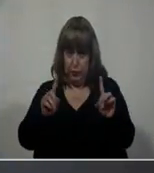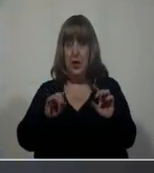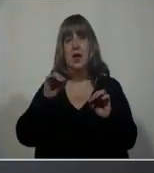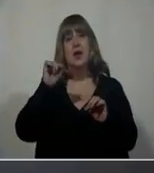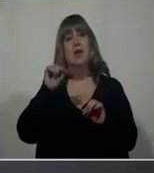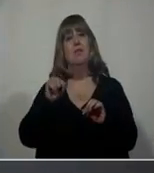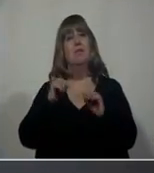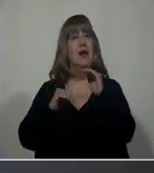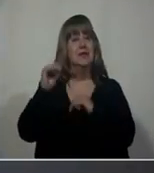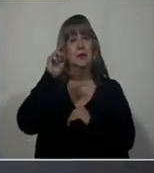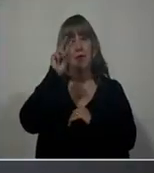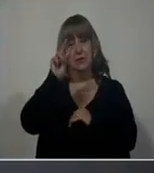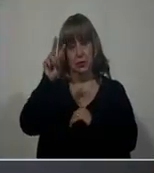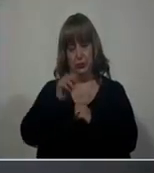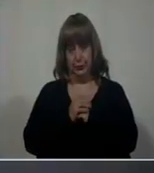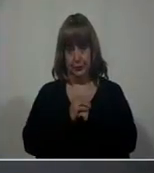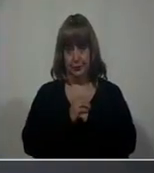pronosticada, 22. Los dos quieren. Los quieren. Los quiere. Sí,